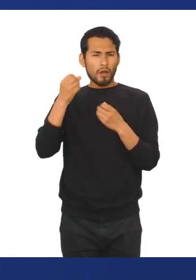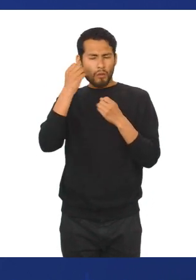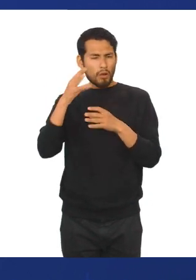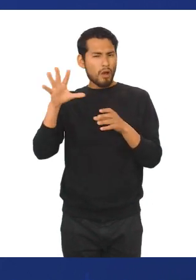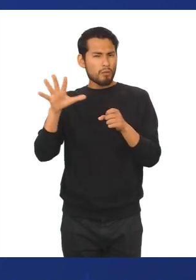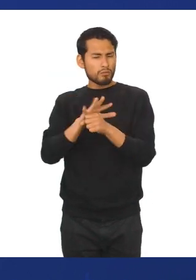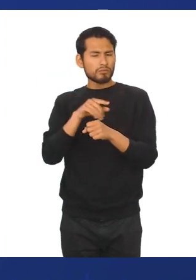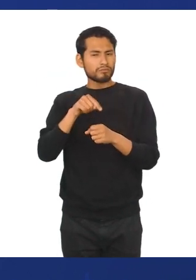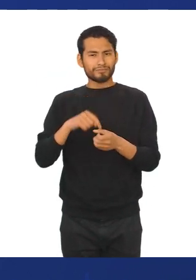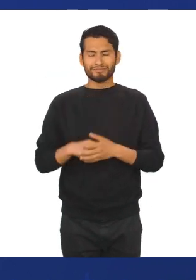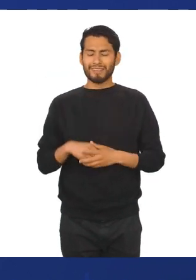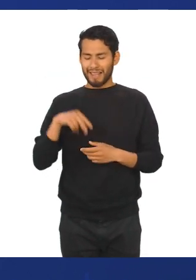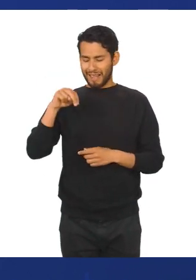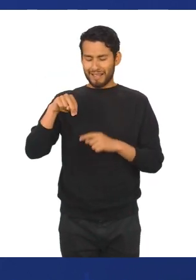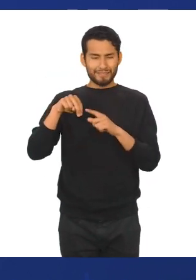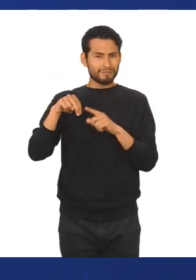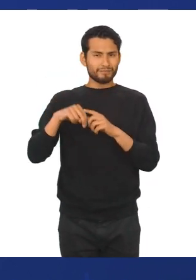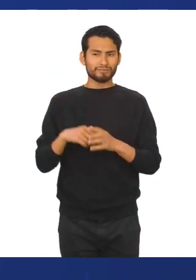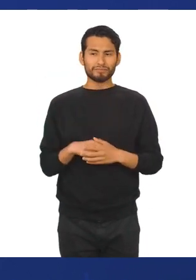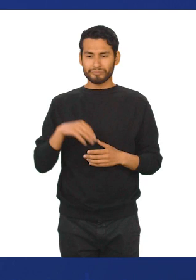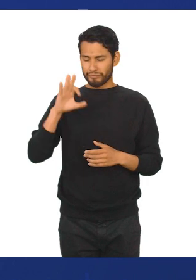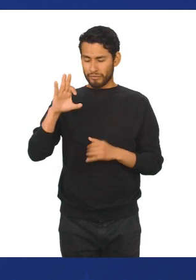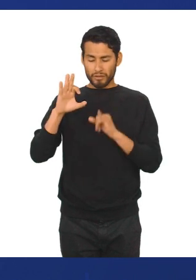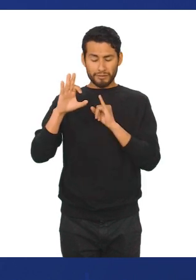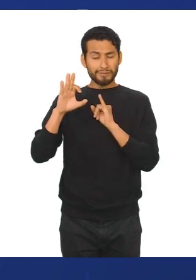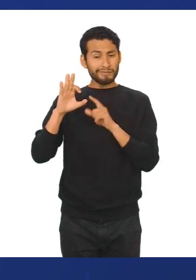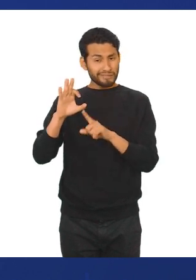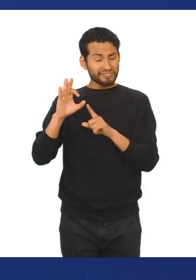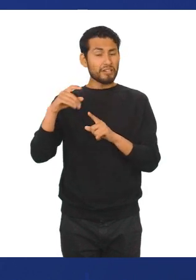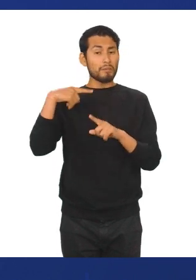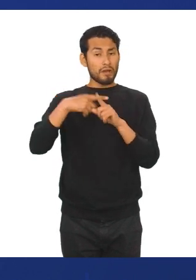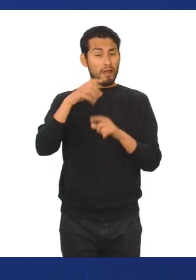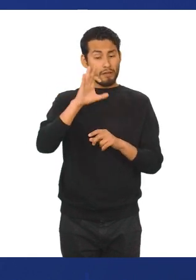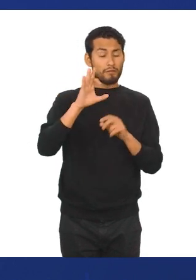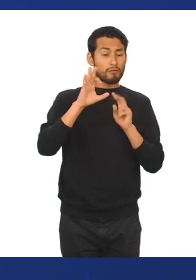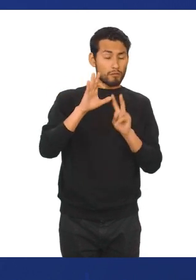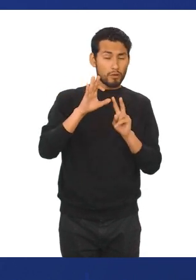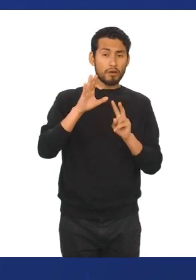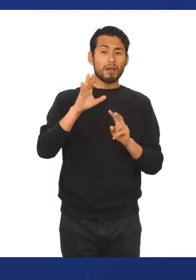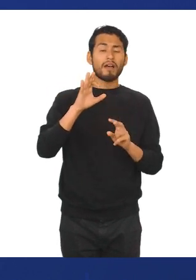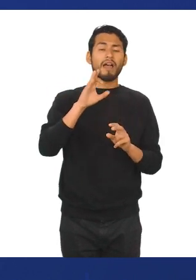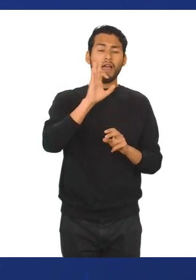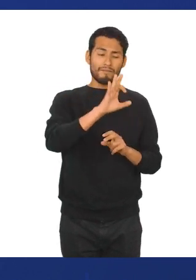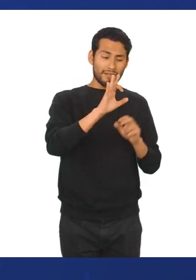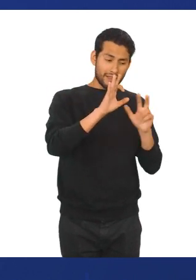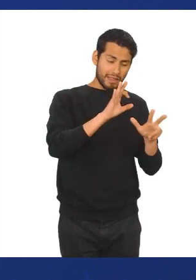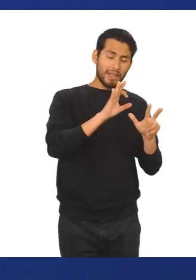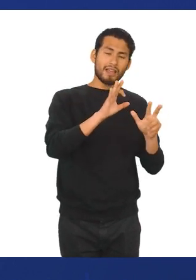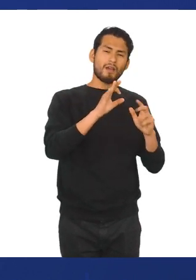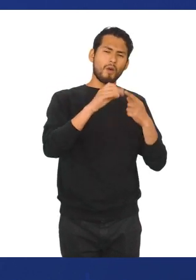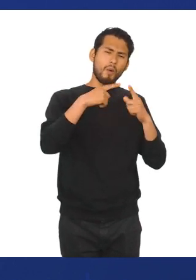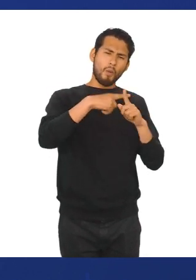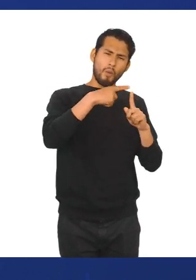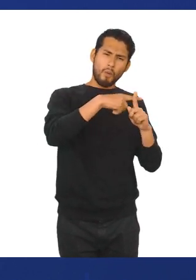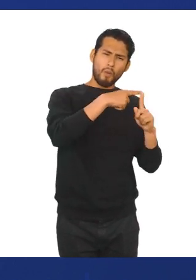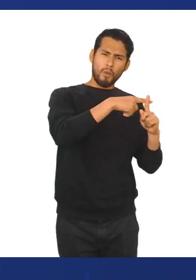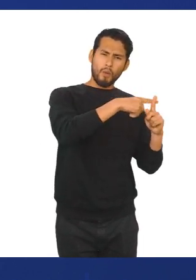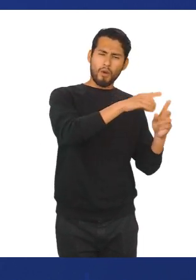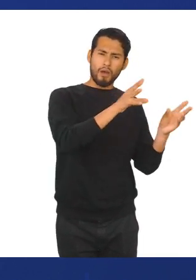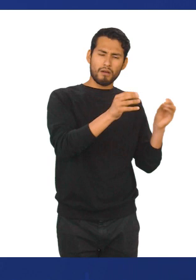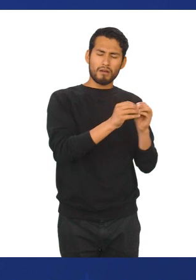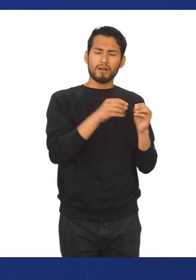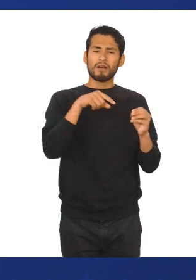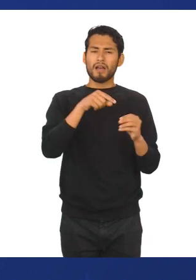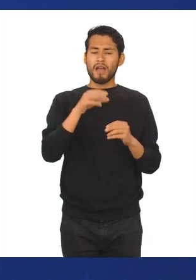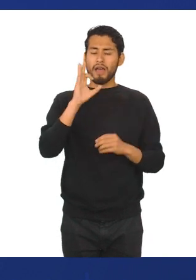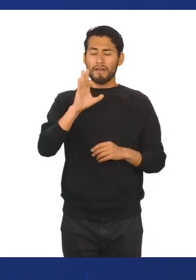representa por N. F sub 1 más F sub 2 más F sub 3, y así sucesivamente, hasta sumar F